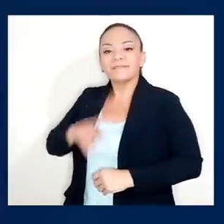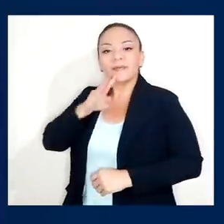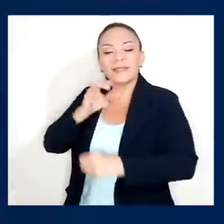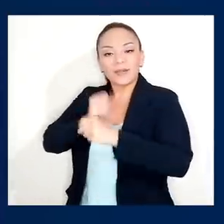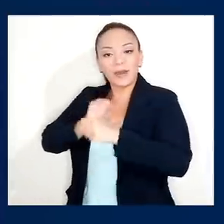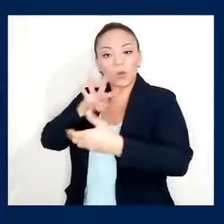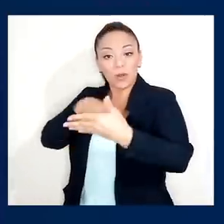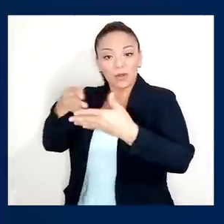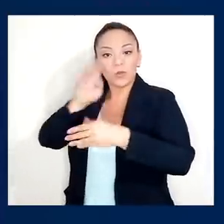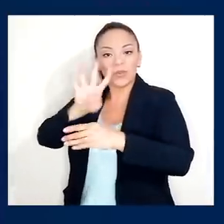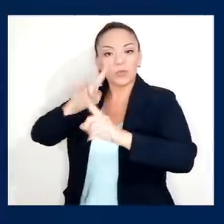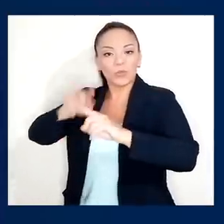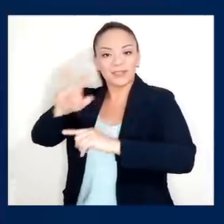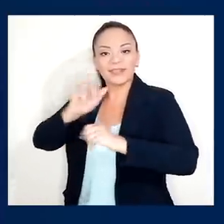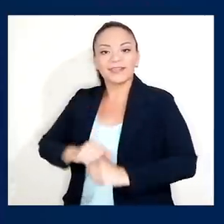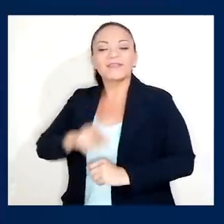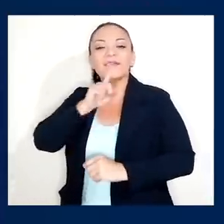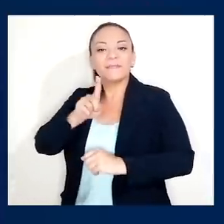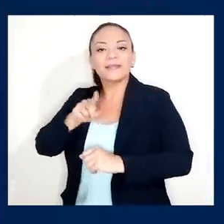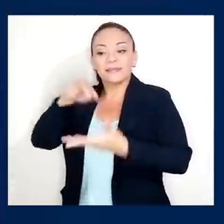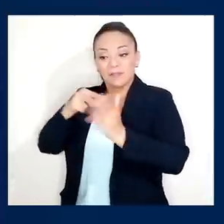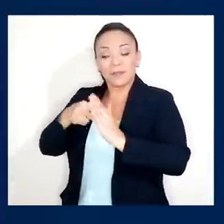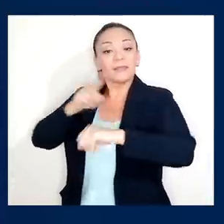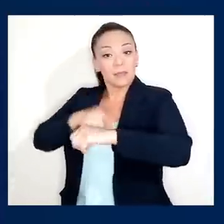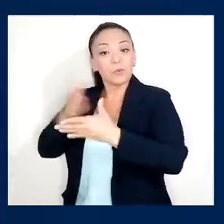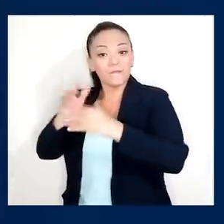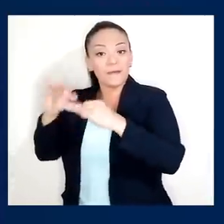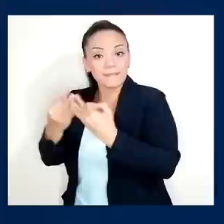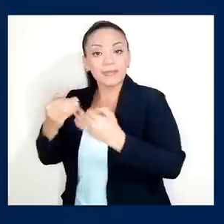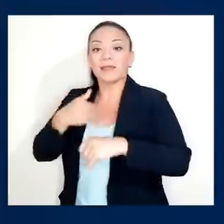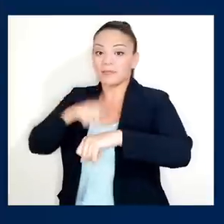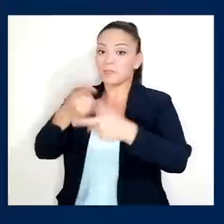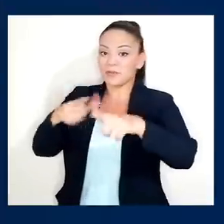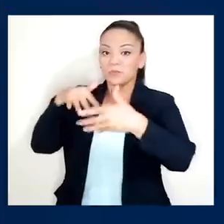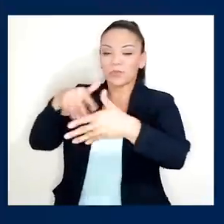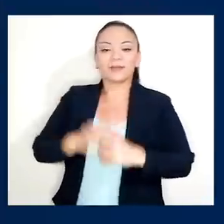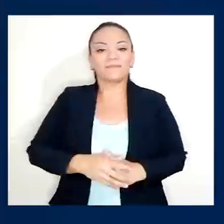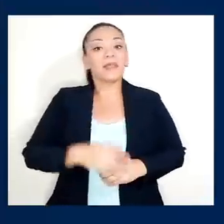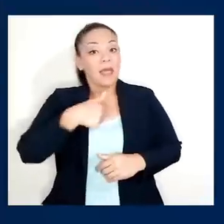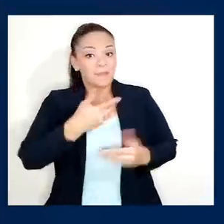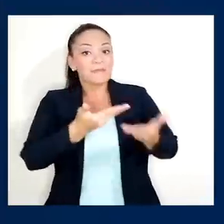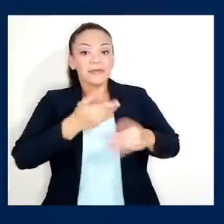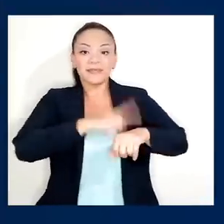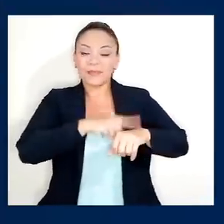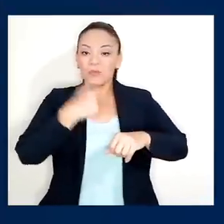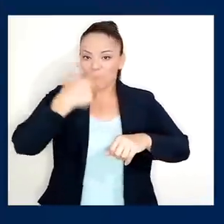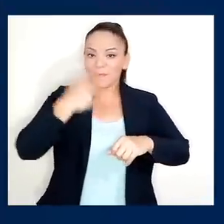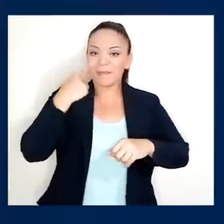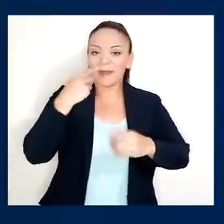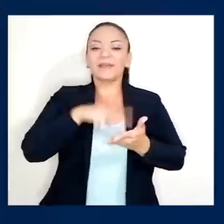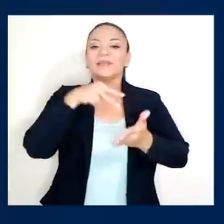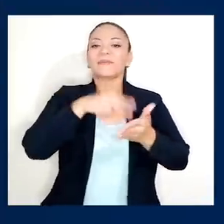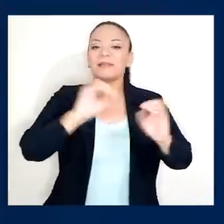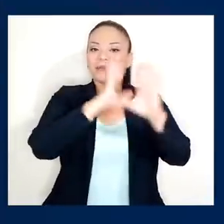en horario 4-3 es tiempo en familia, tiempo para estudio. En este caso, me da más chance a mí como padre levantarme a la